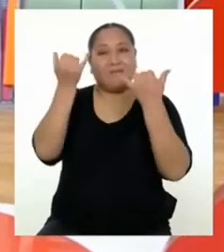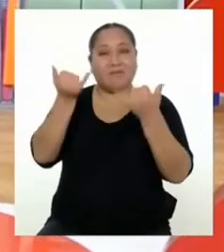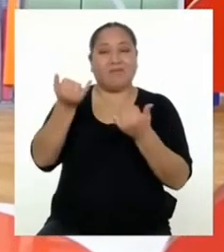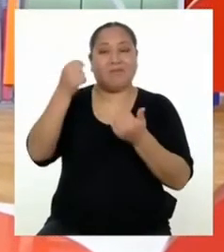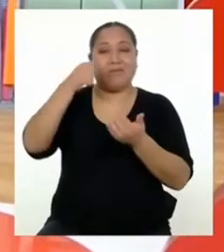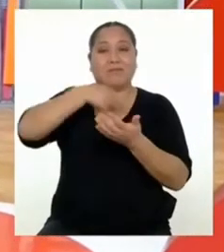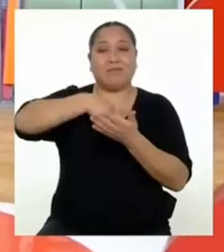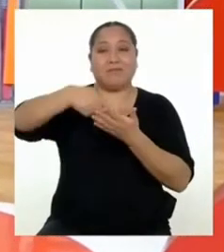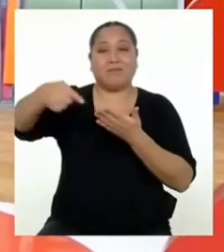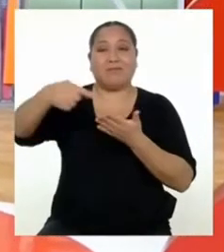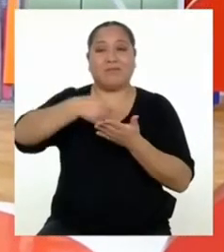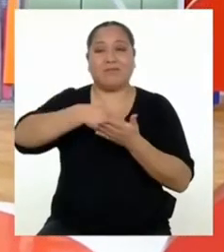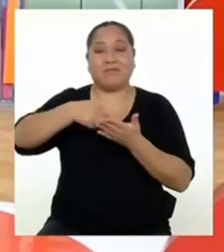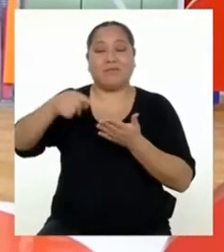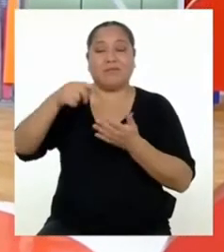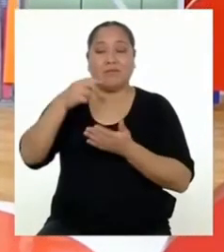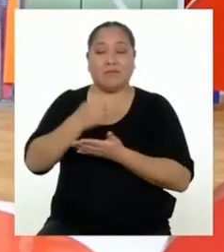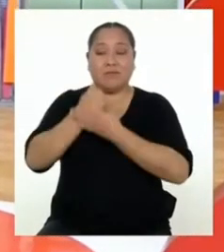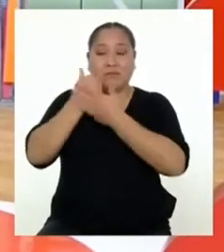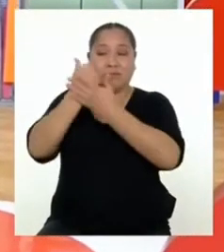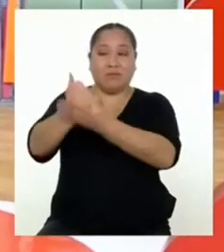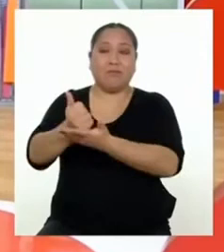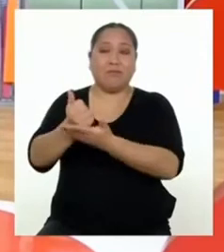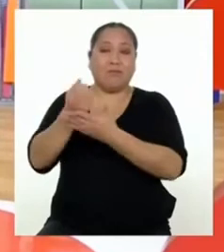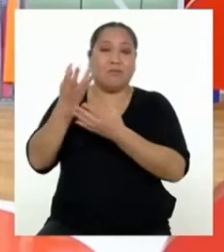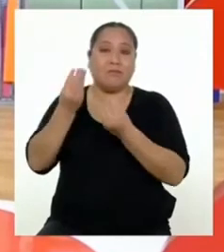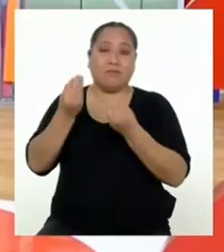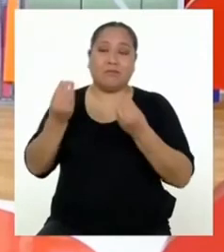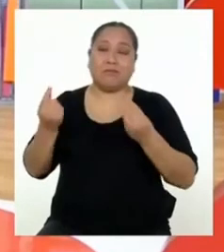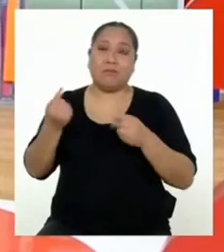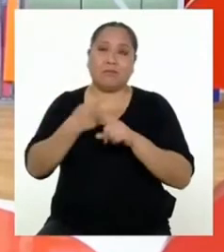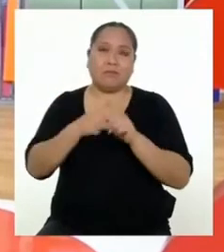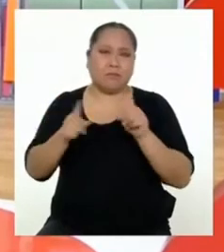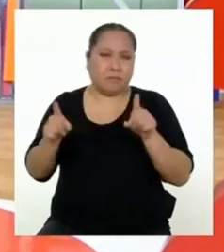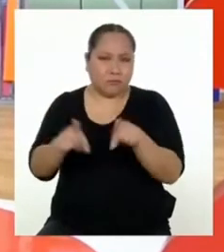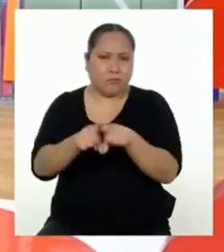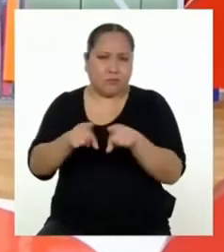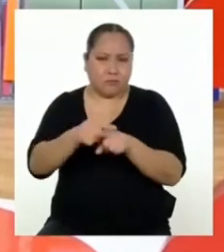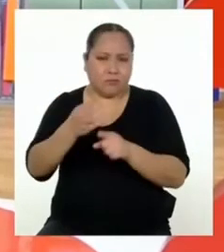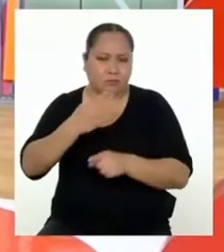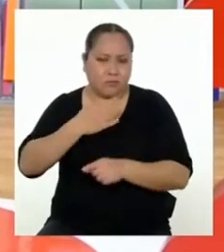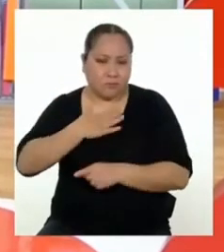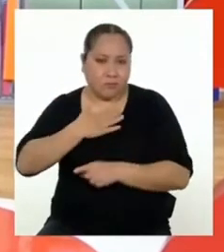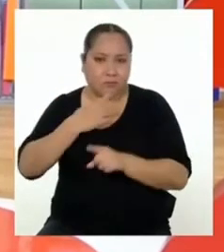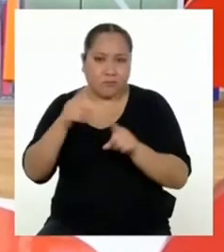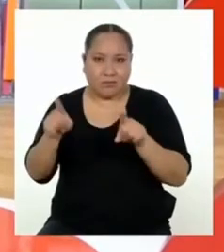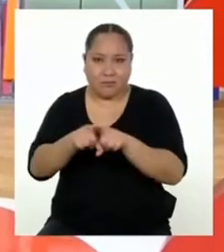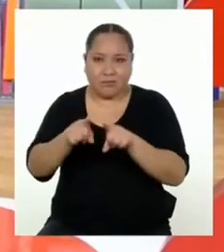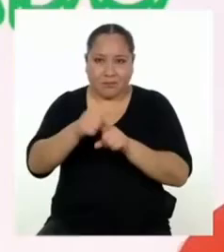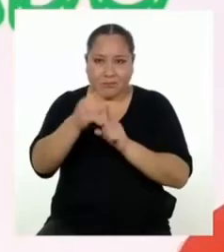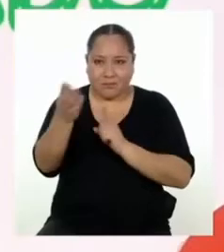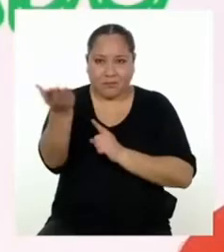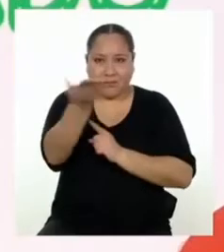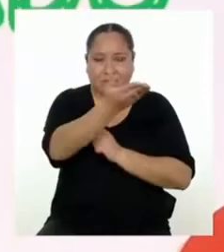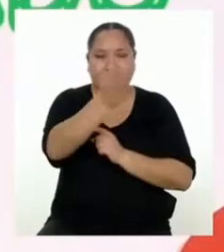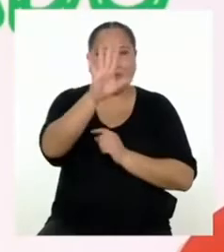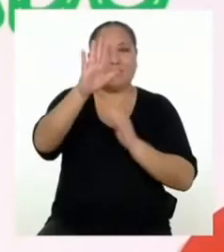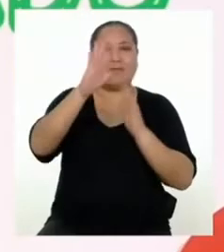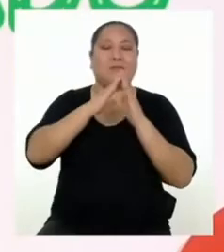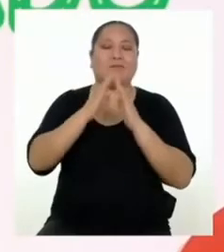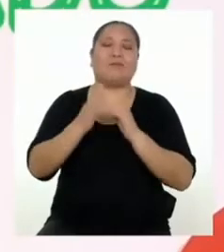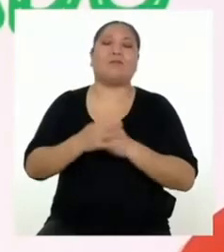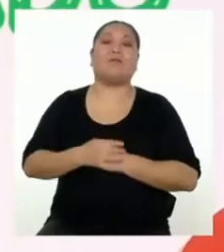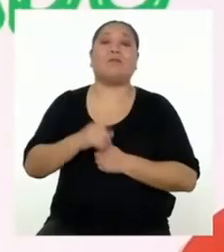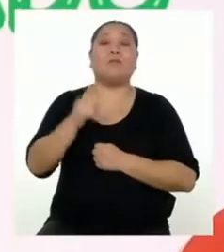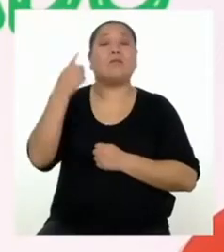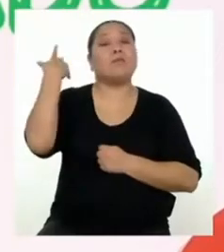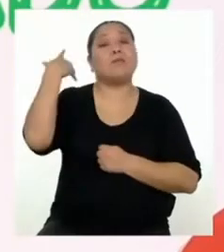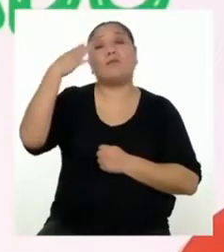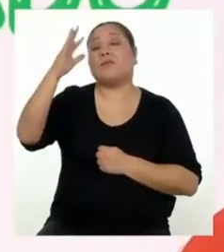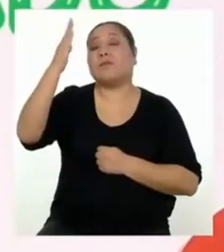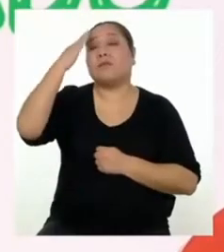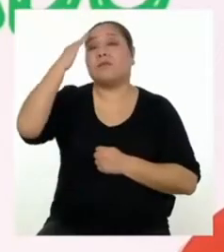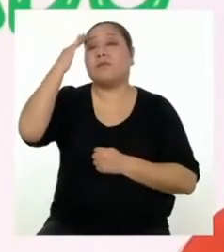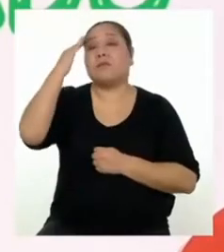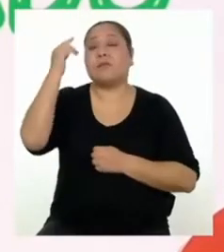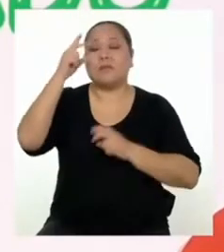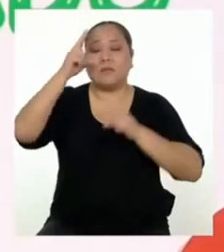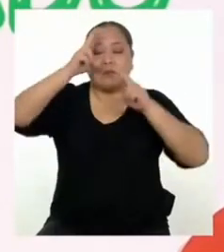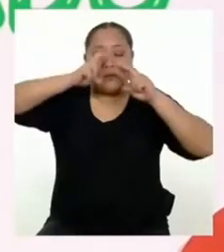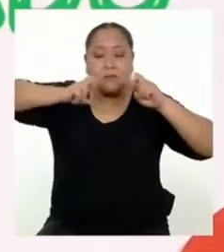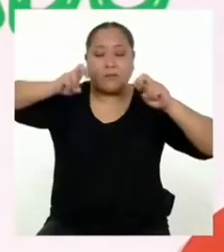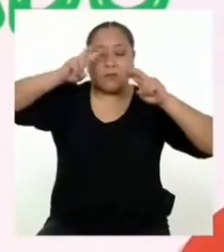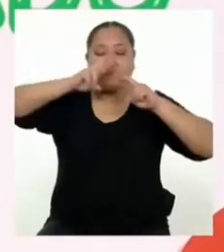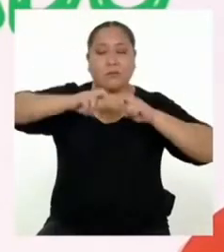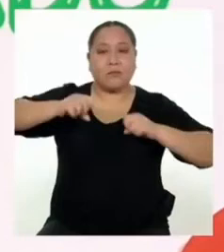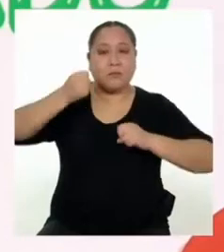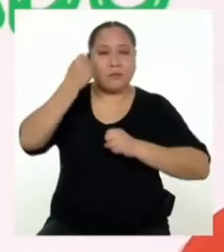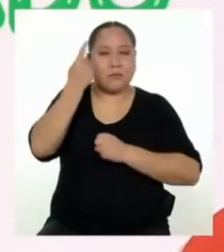esta semana será muy útil para ella, pero también para mí y para todas y todos ustedes en casa. Como saben, a través del